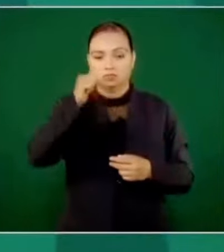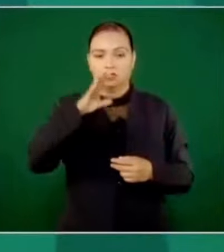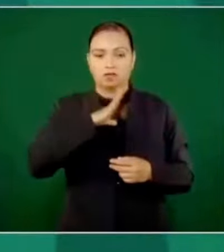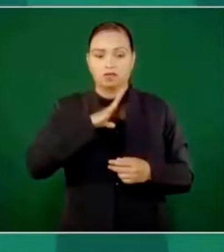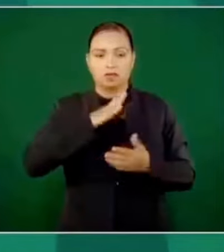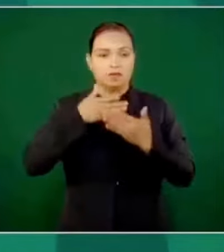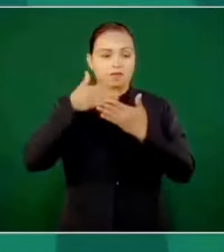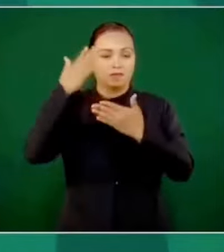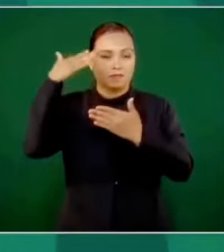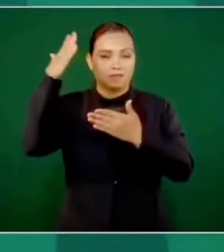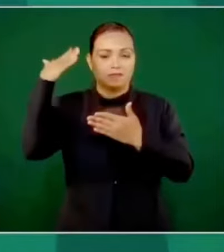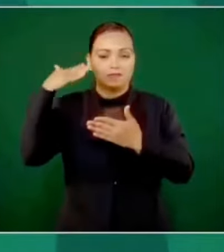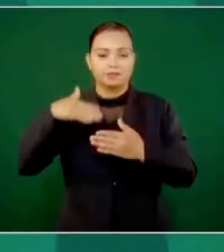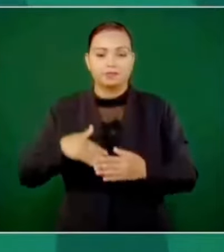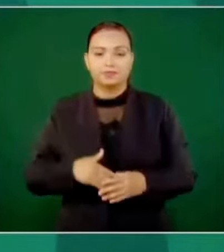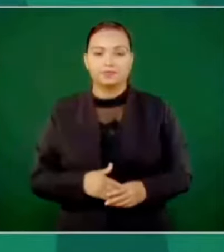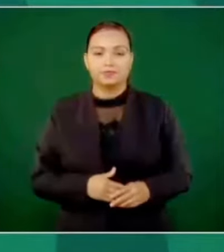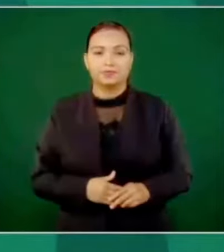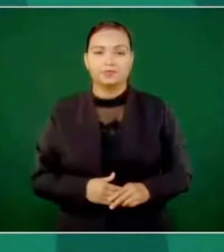entonces